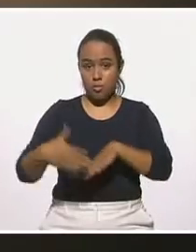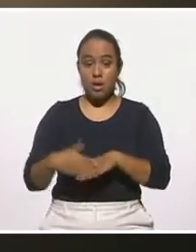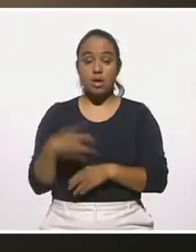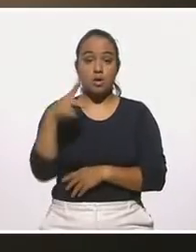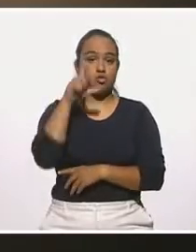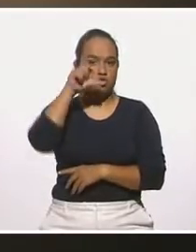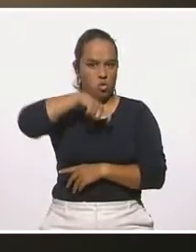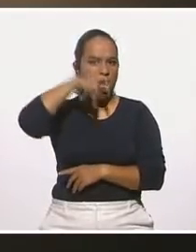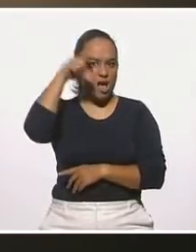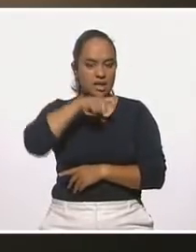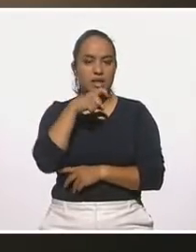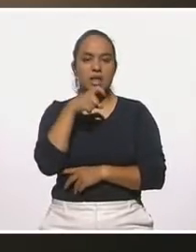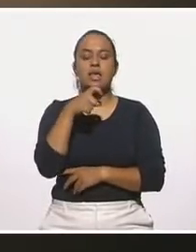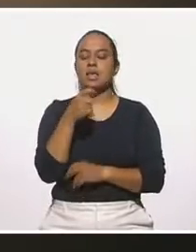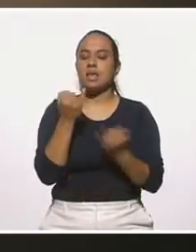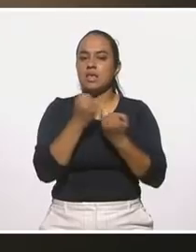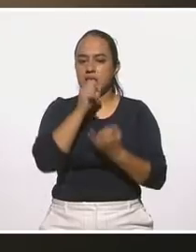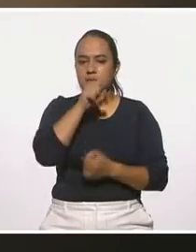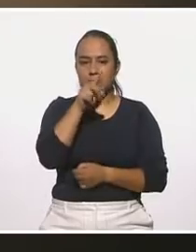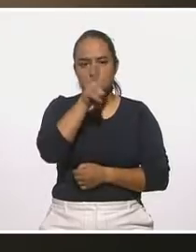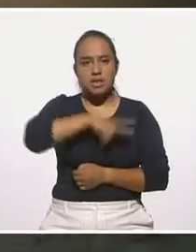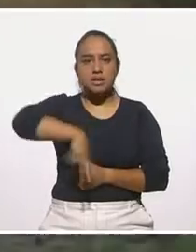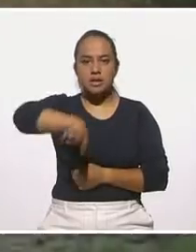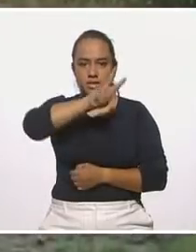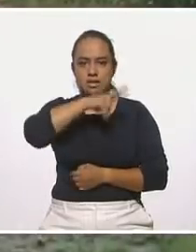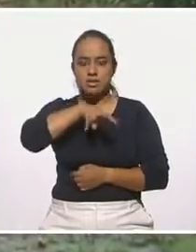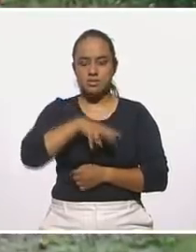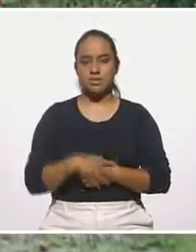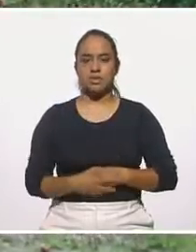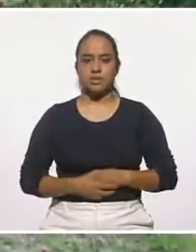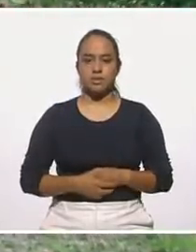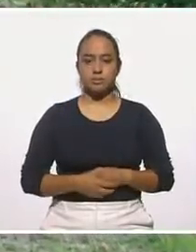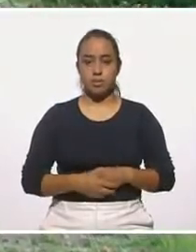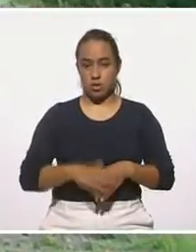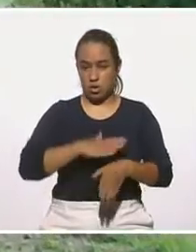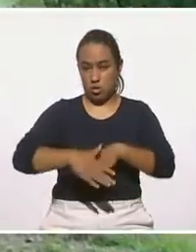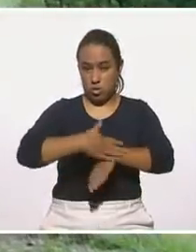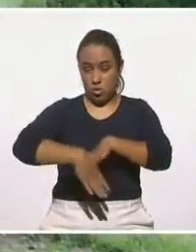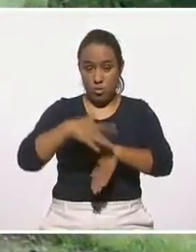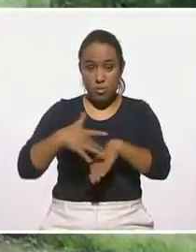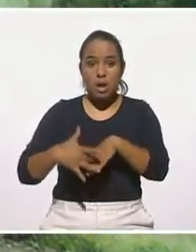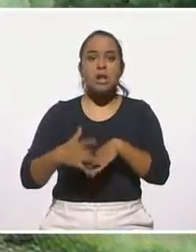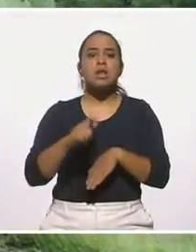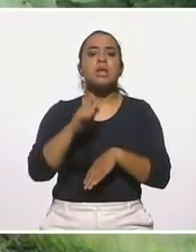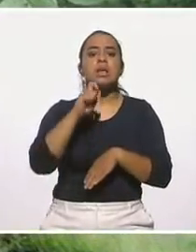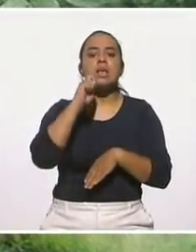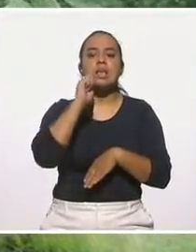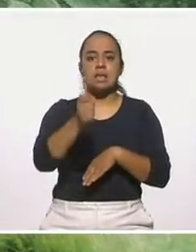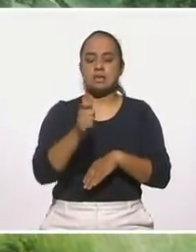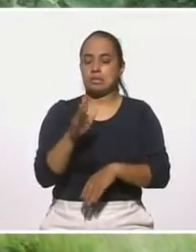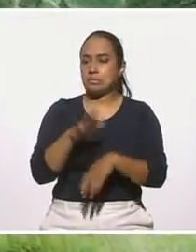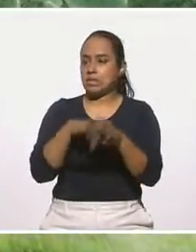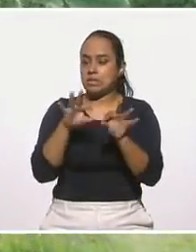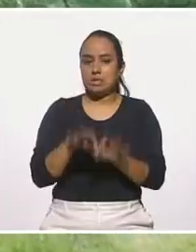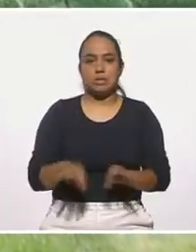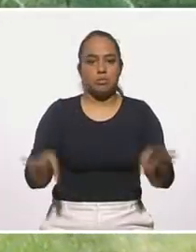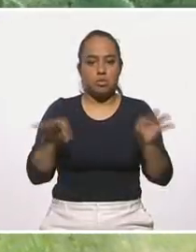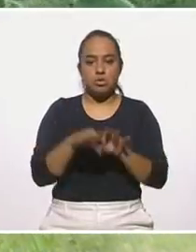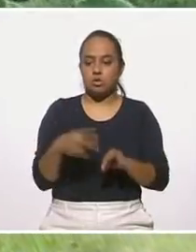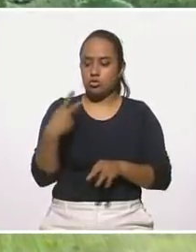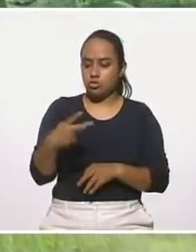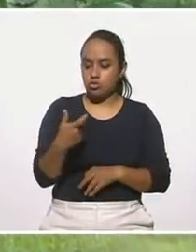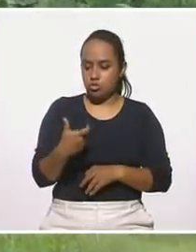águila y la serpiente. El nopal representaba una de las fuentes principales de la